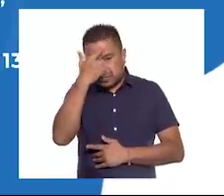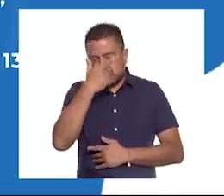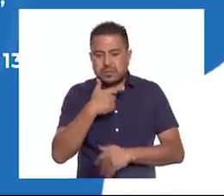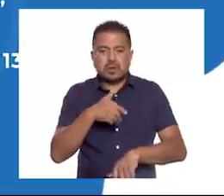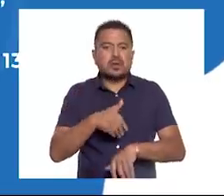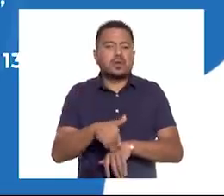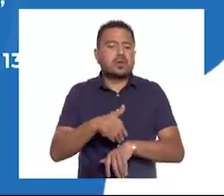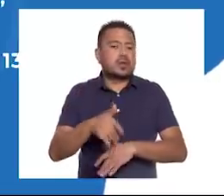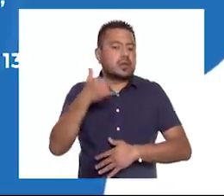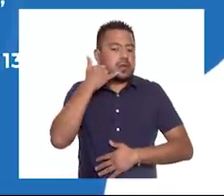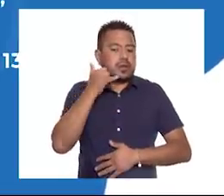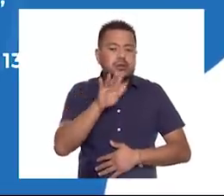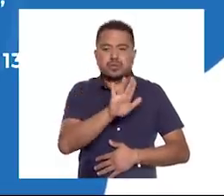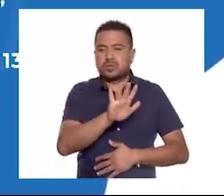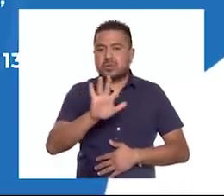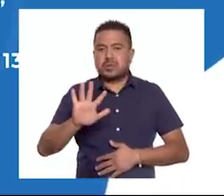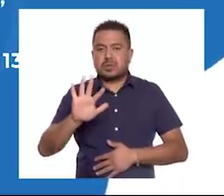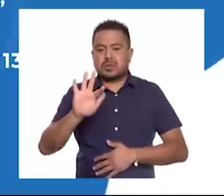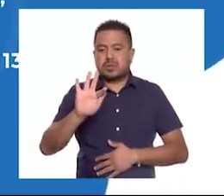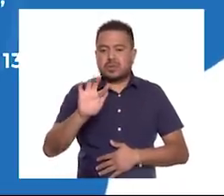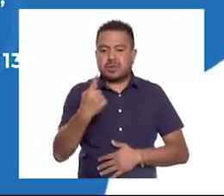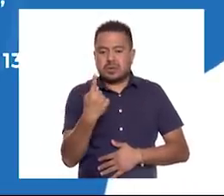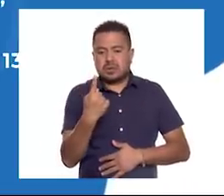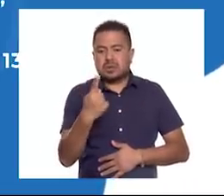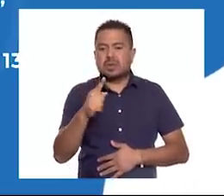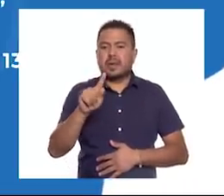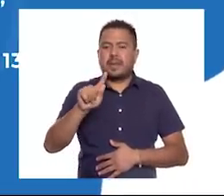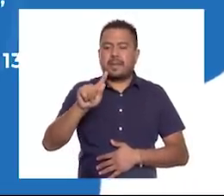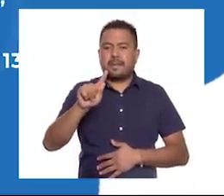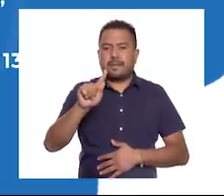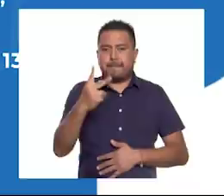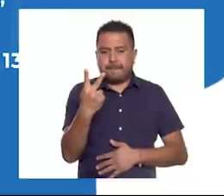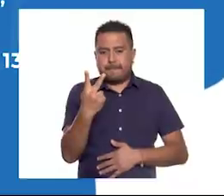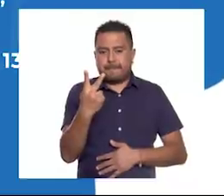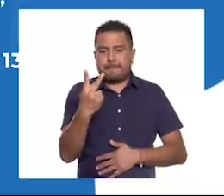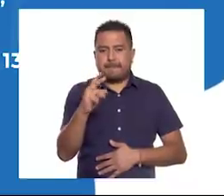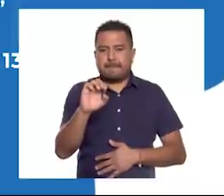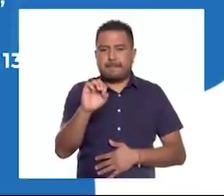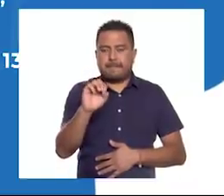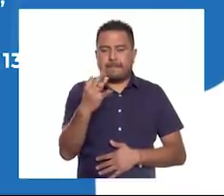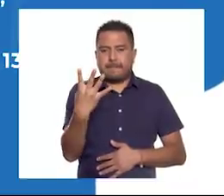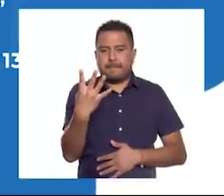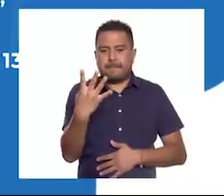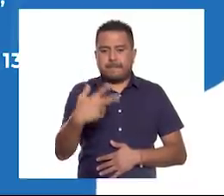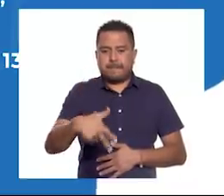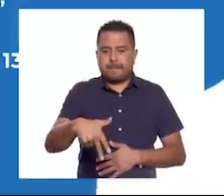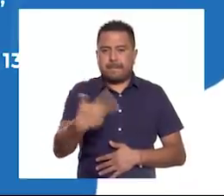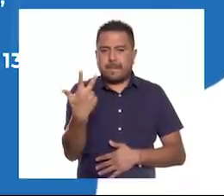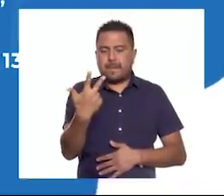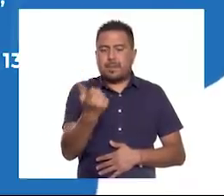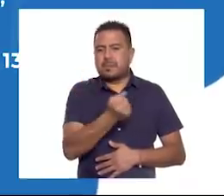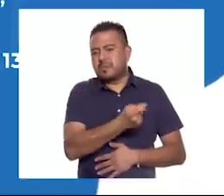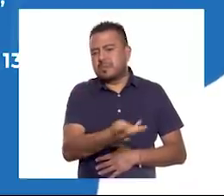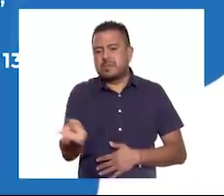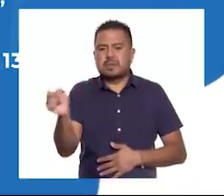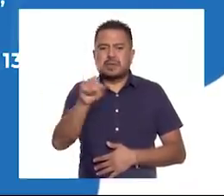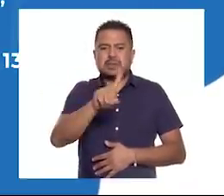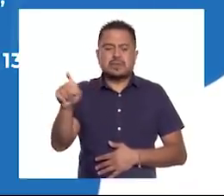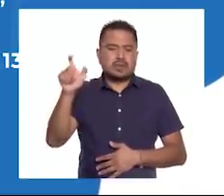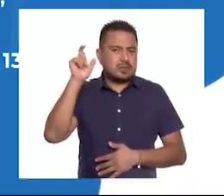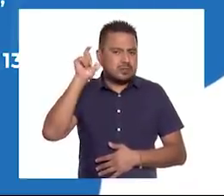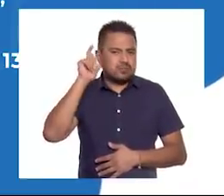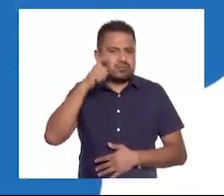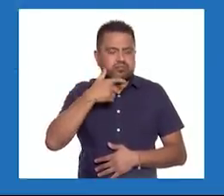horas al teléfono 55 41 72 04 13. ¡Son